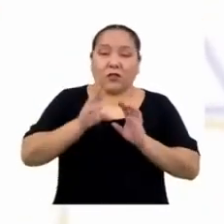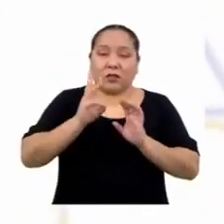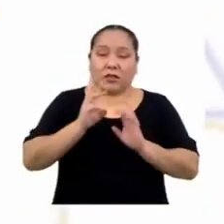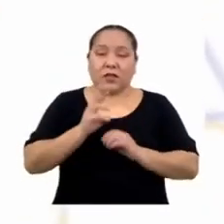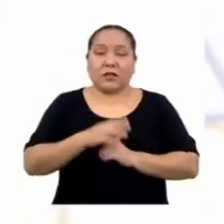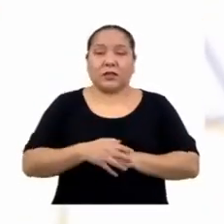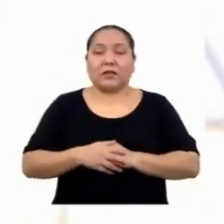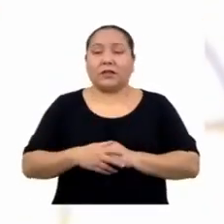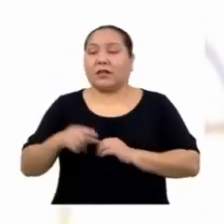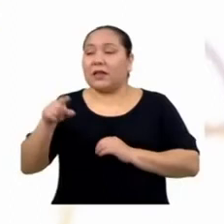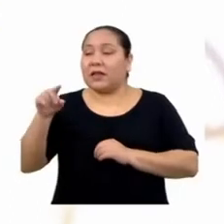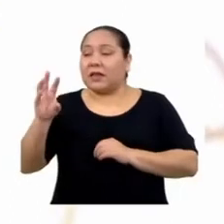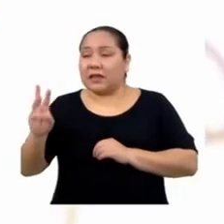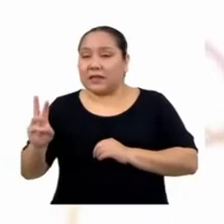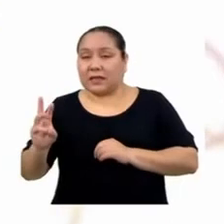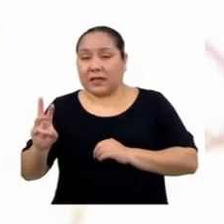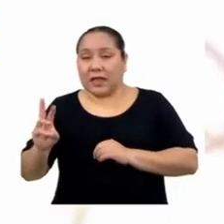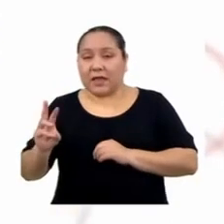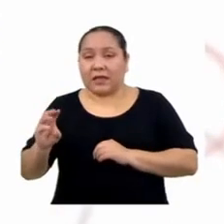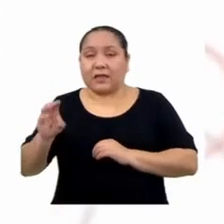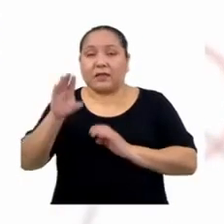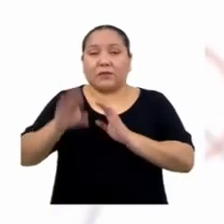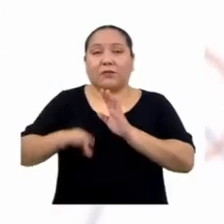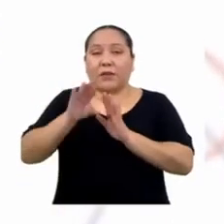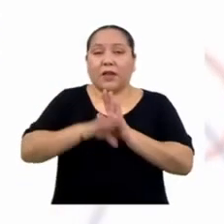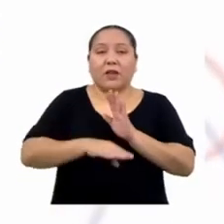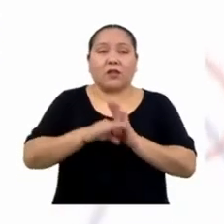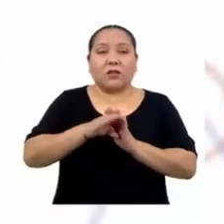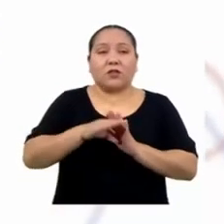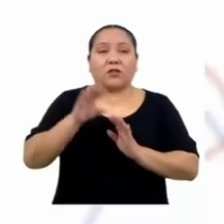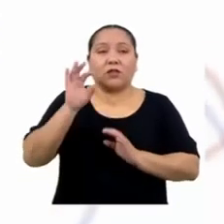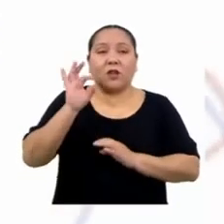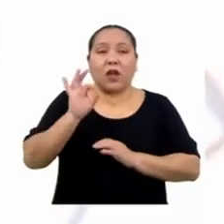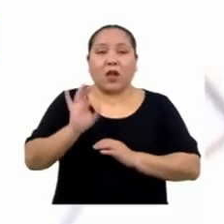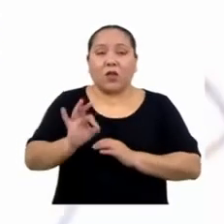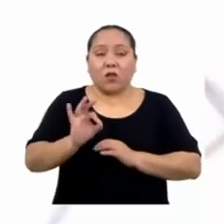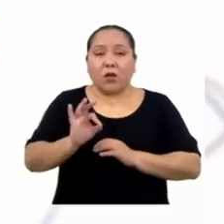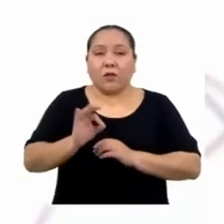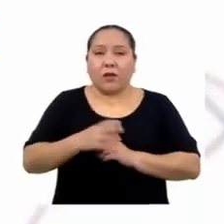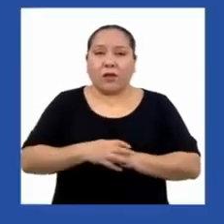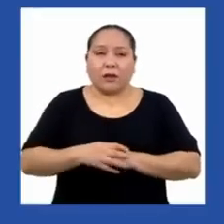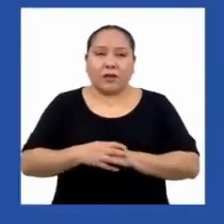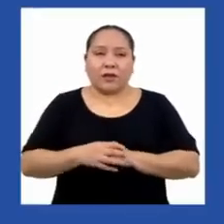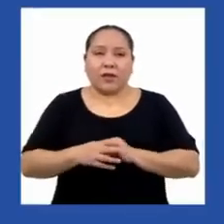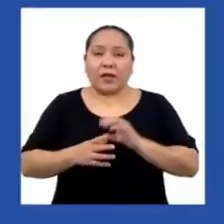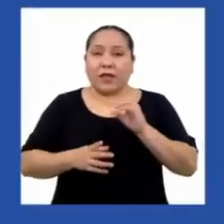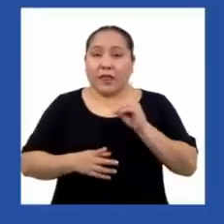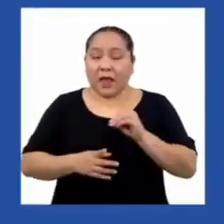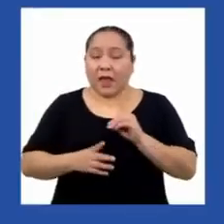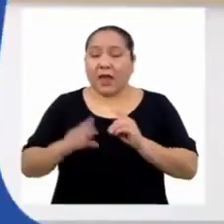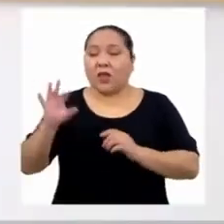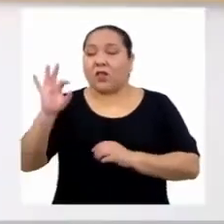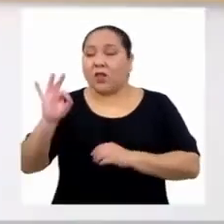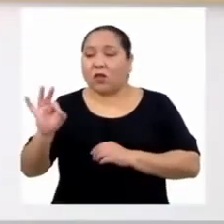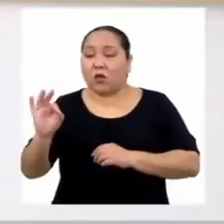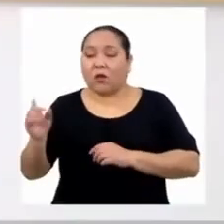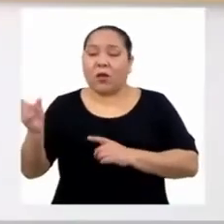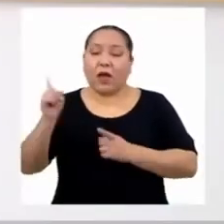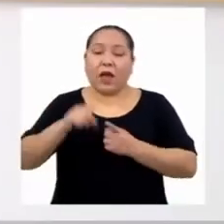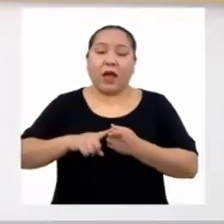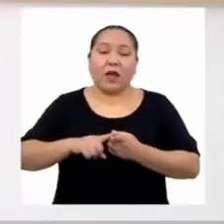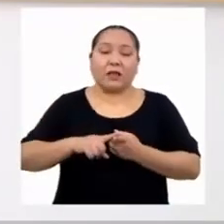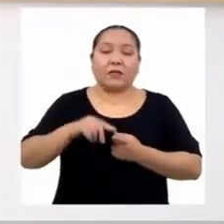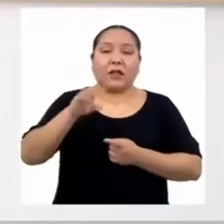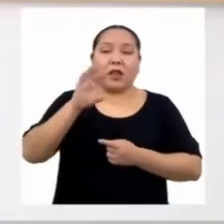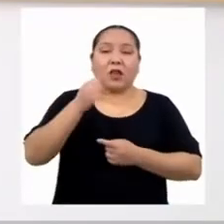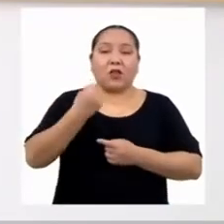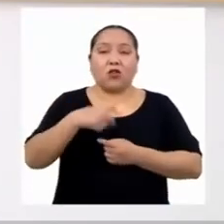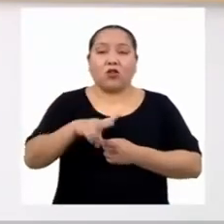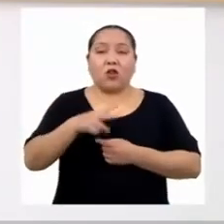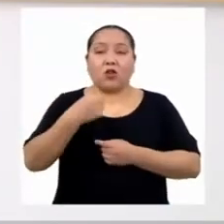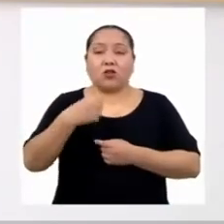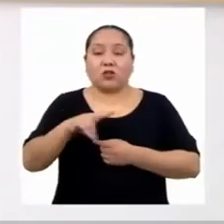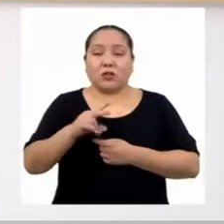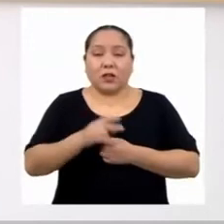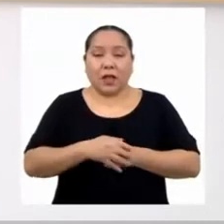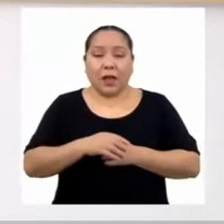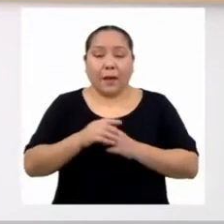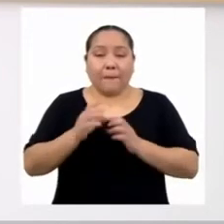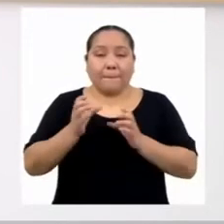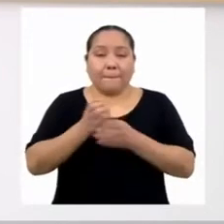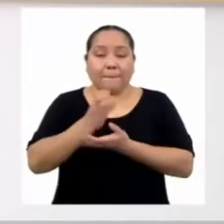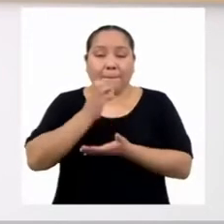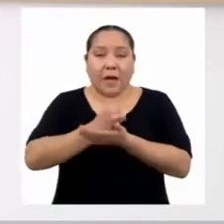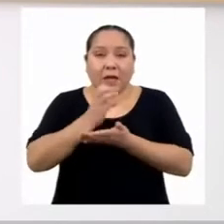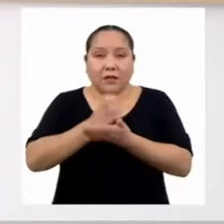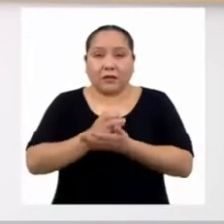C, de 6 a menos de 9 vasos. D, de 9 a 12 vasos. Es buena idea que la primera variable se